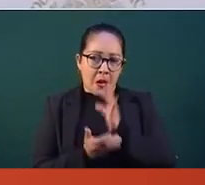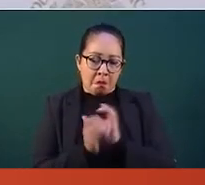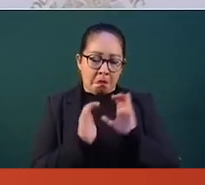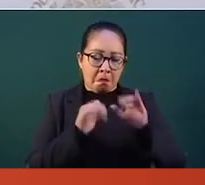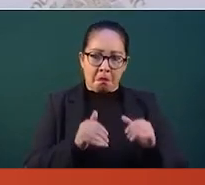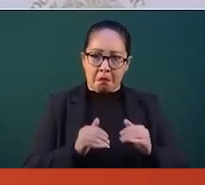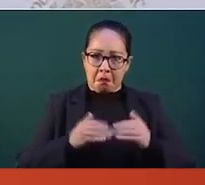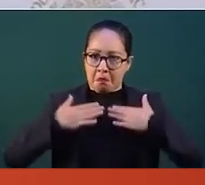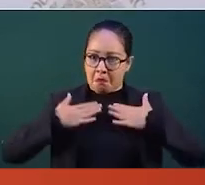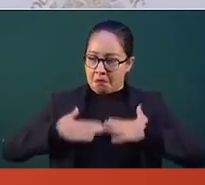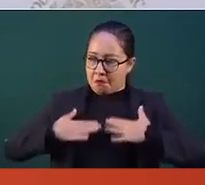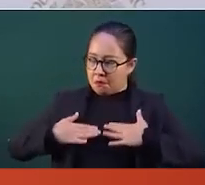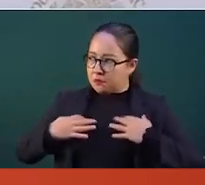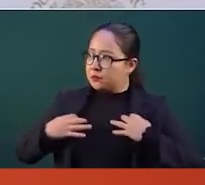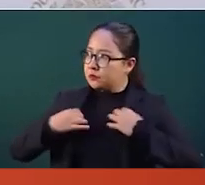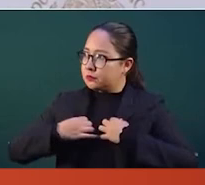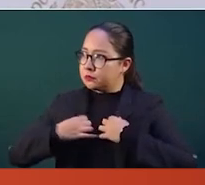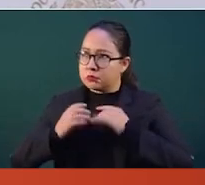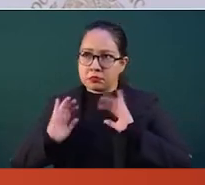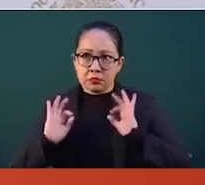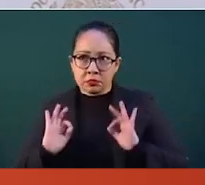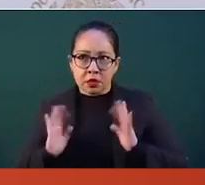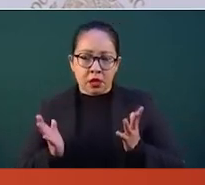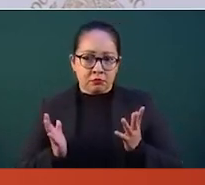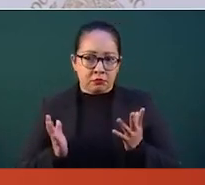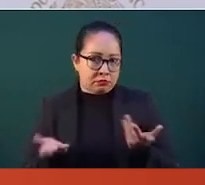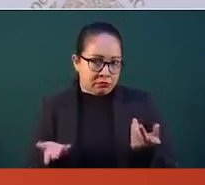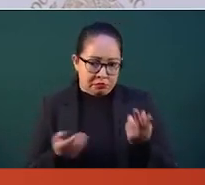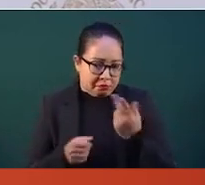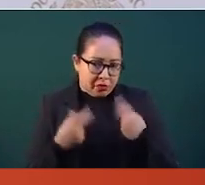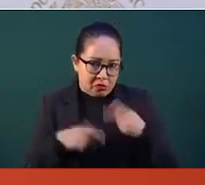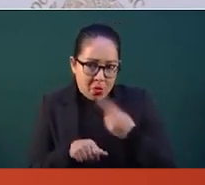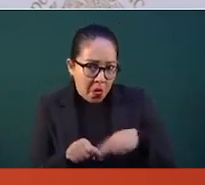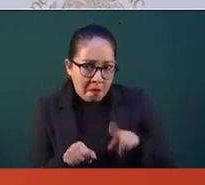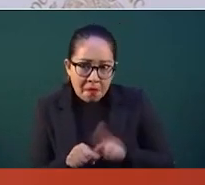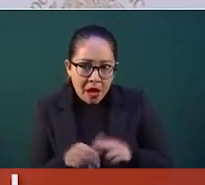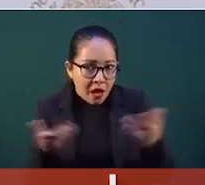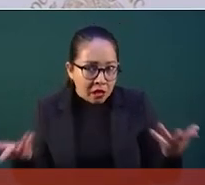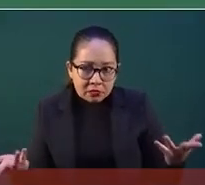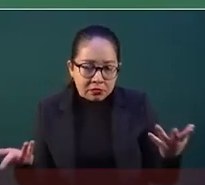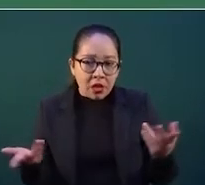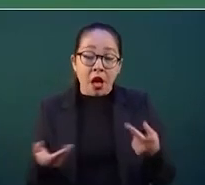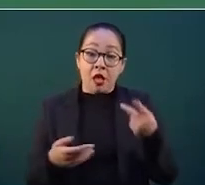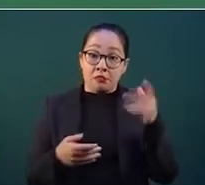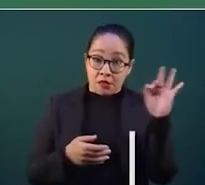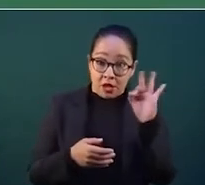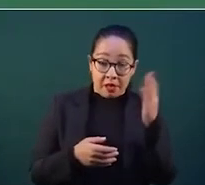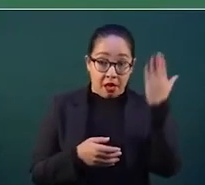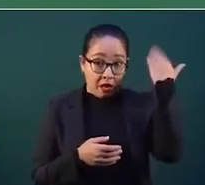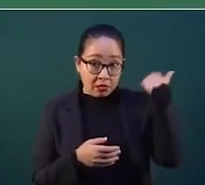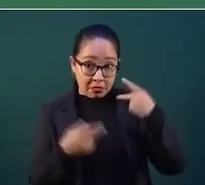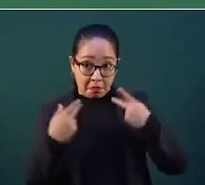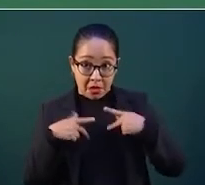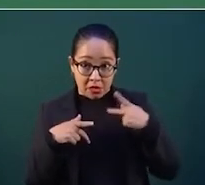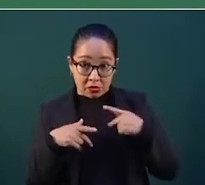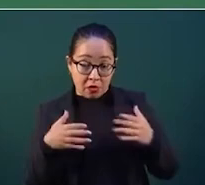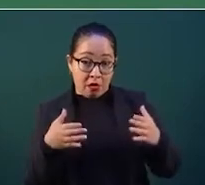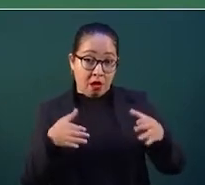Si el ejército, si la marina cometieron excesos en otros tiempos,